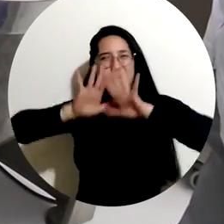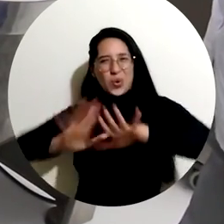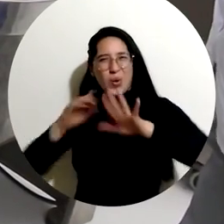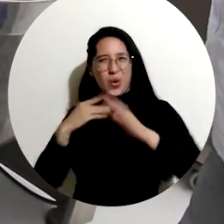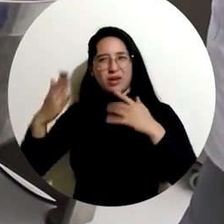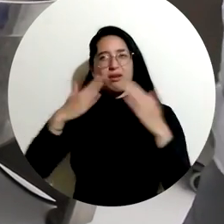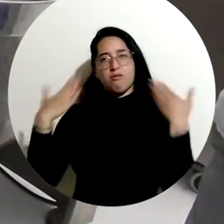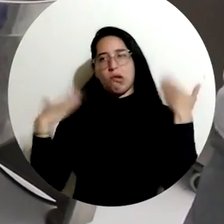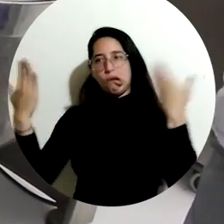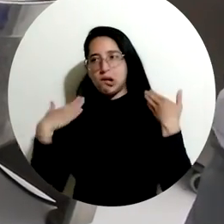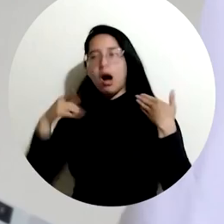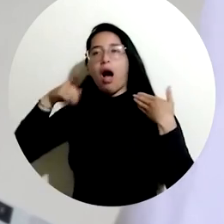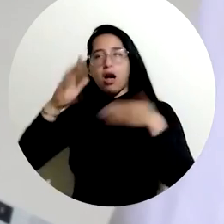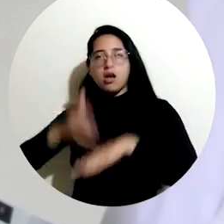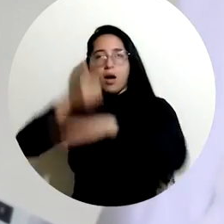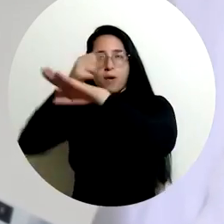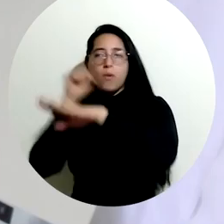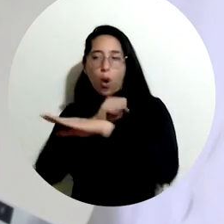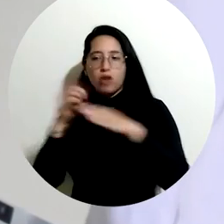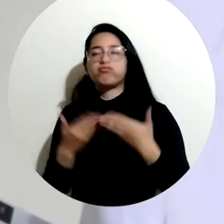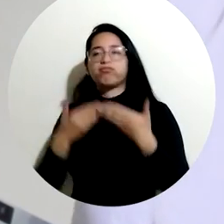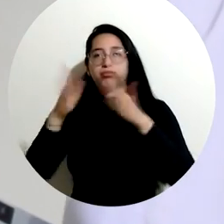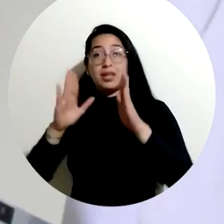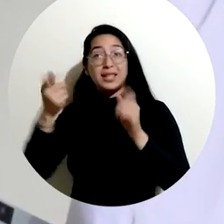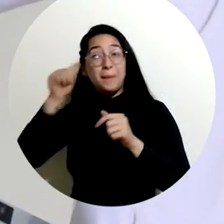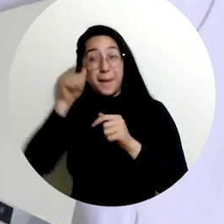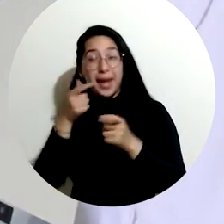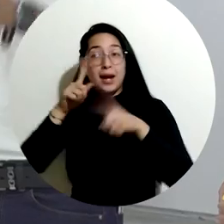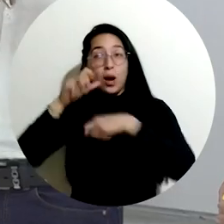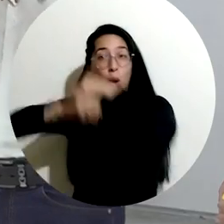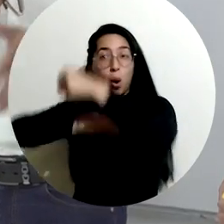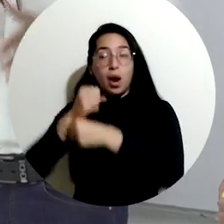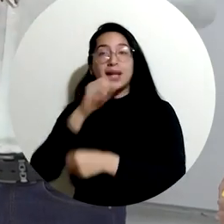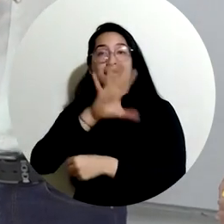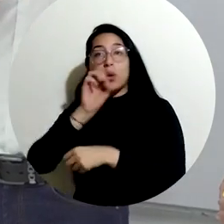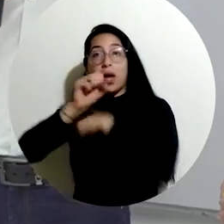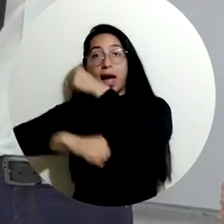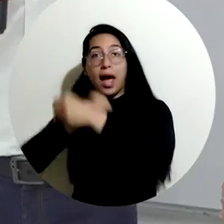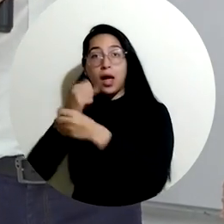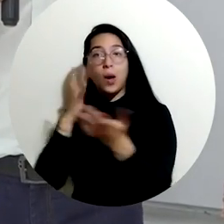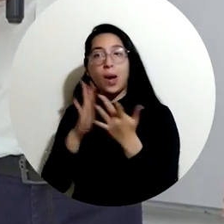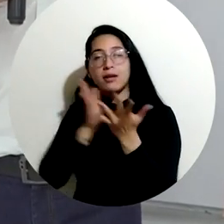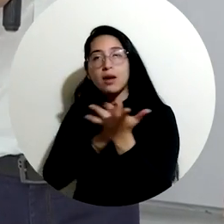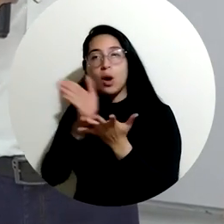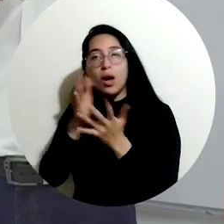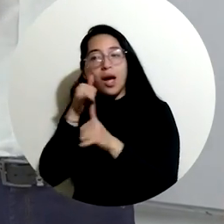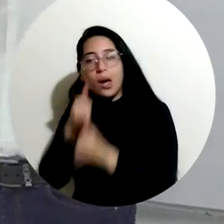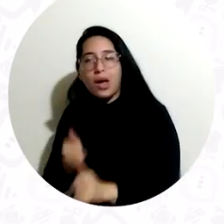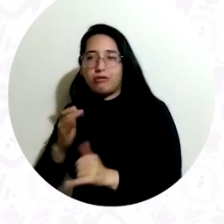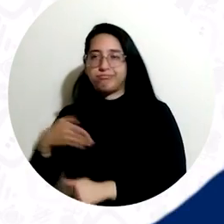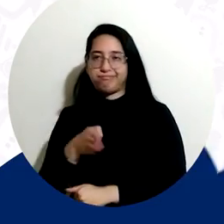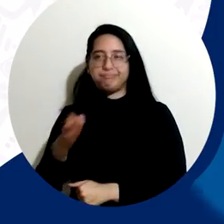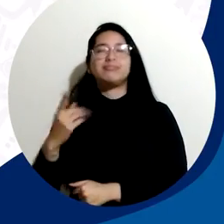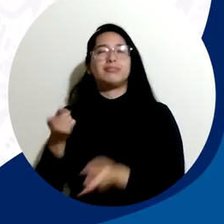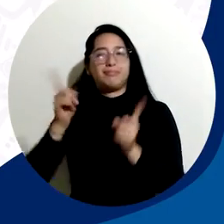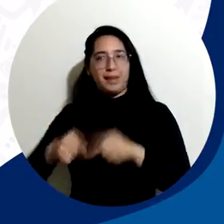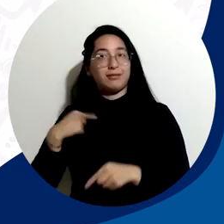Universidad del Magdalena por el rector Pablo Vera Salazar durante la conmemoración de los 50 años del programa de Ingeniería Pesquera.